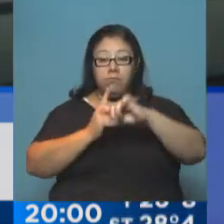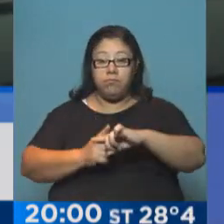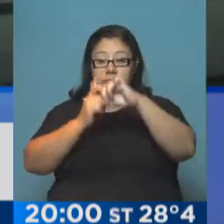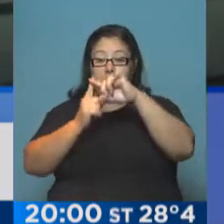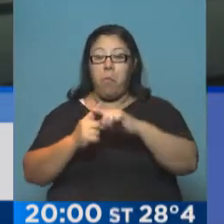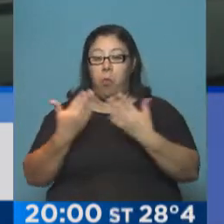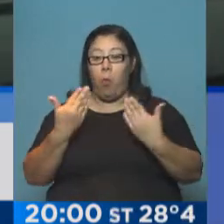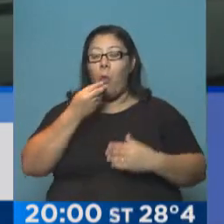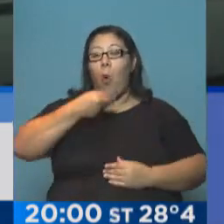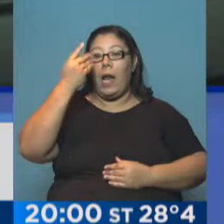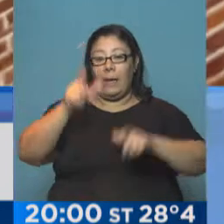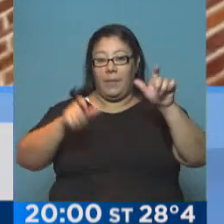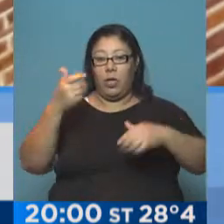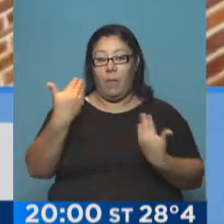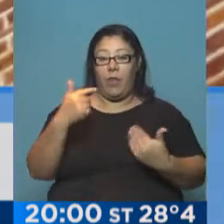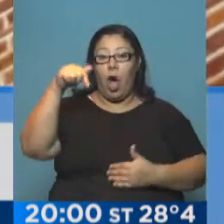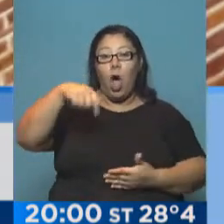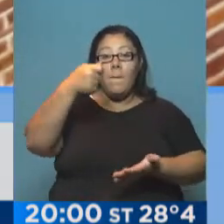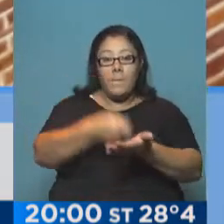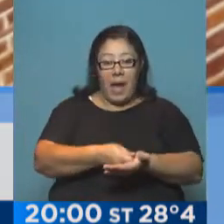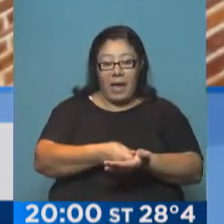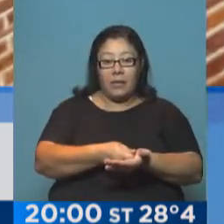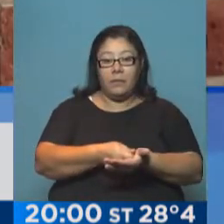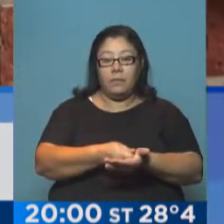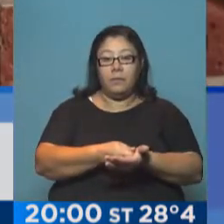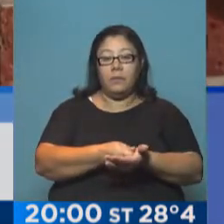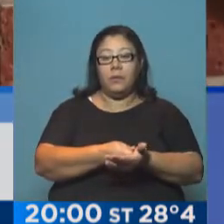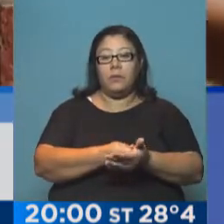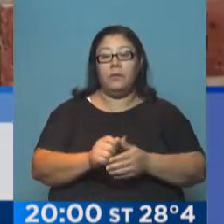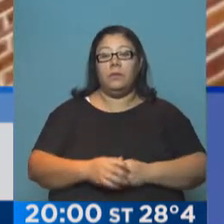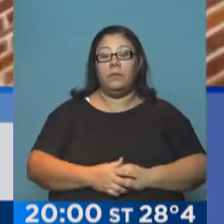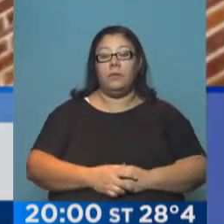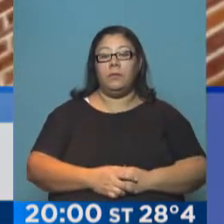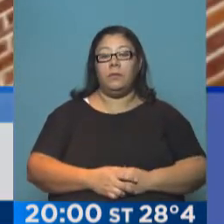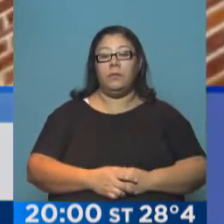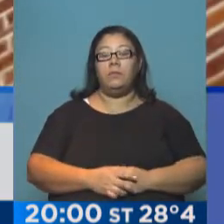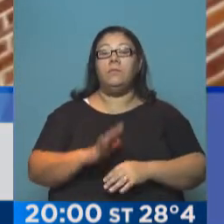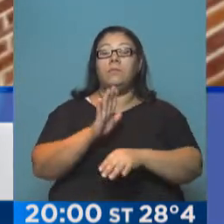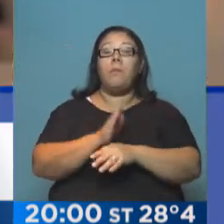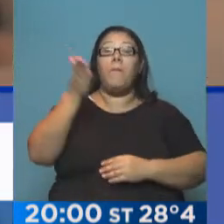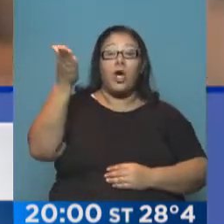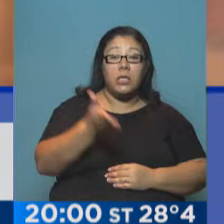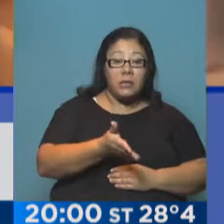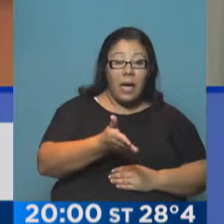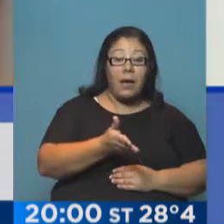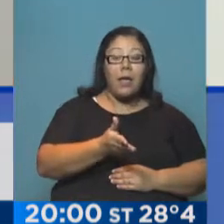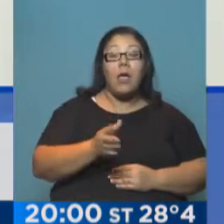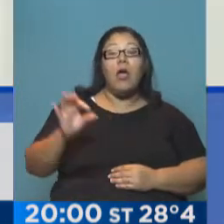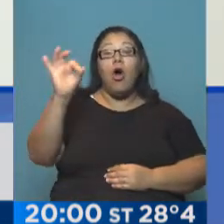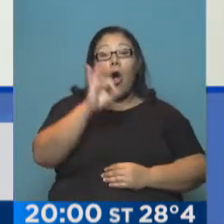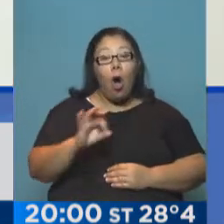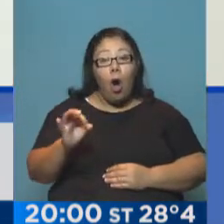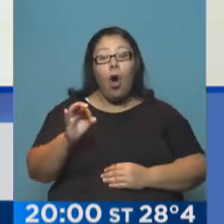de qué es lo que está pagando hoy y hacerlo en valor absoluto o en valor relativo. Y uno puede hablar en porcentaje o en términos